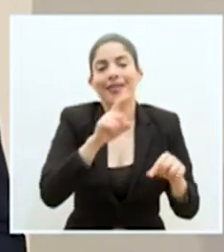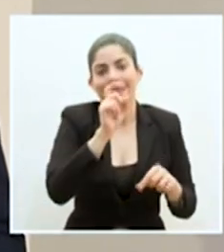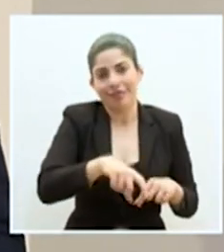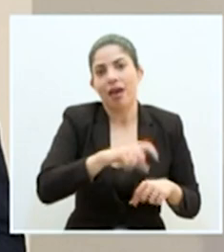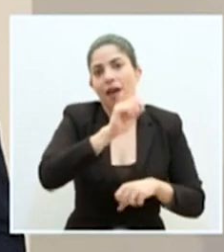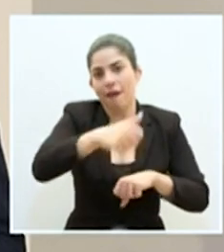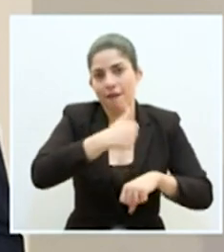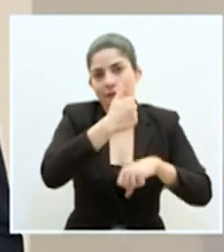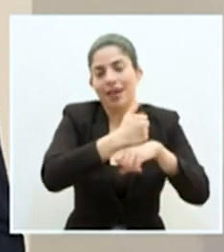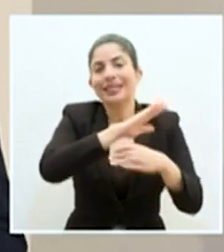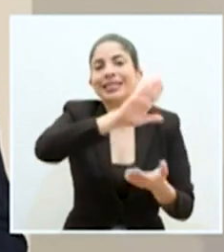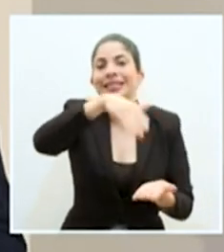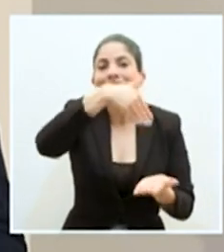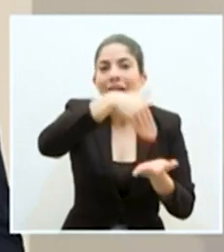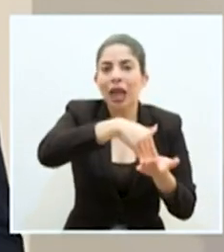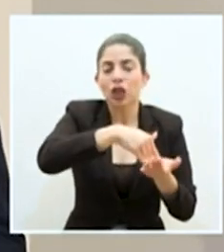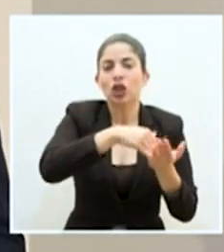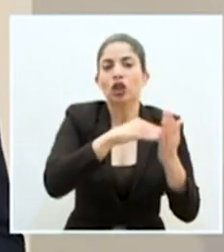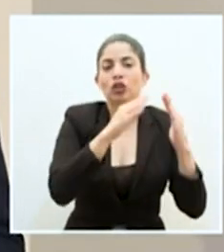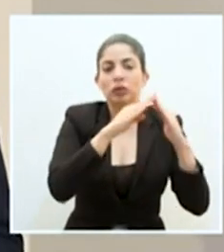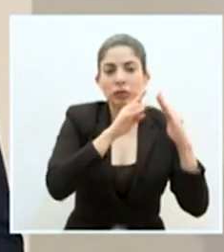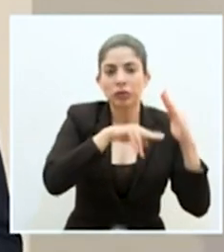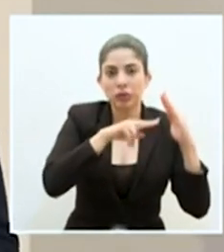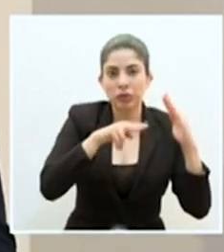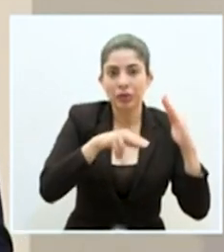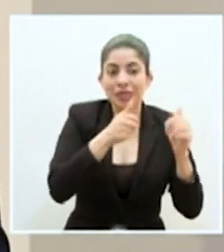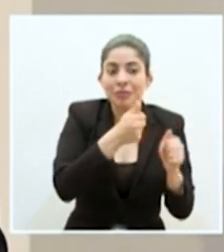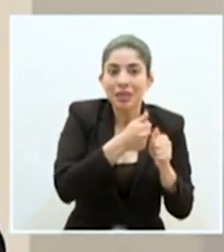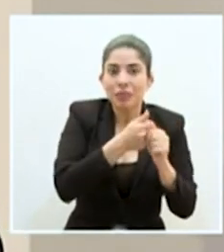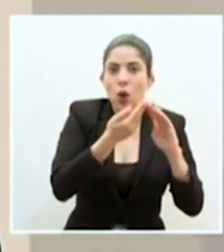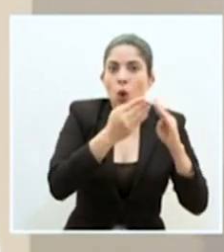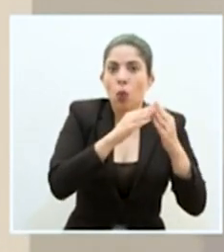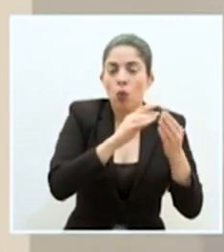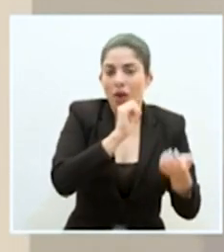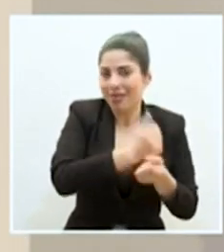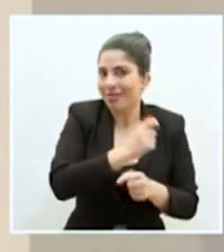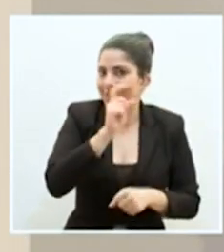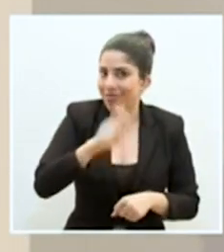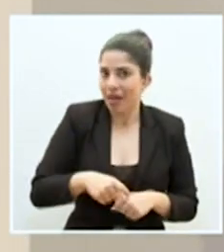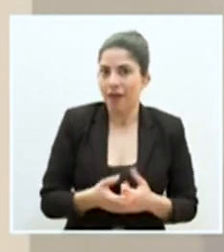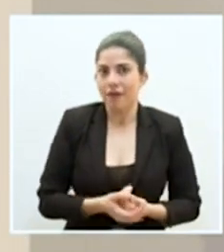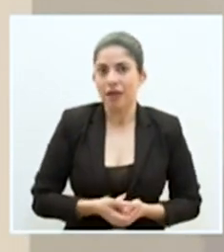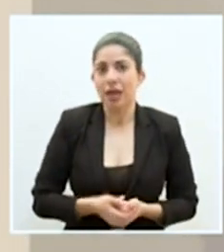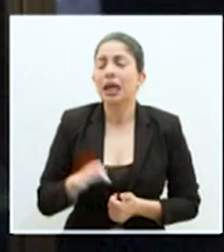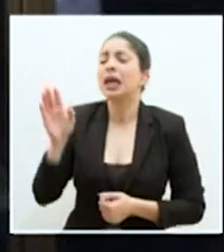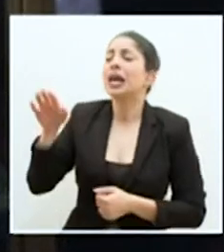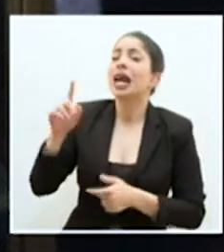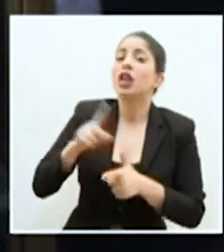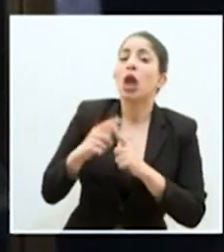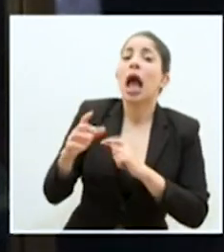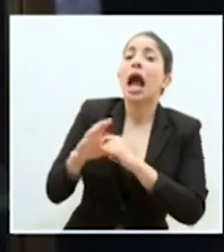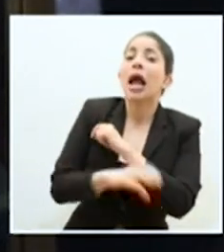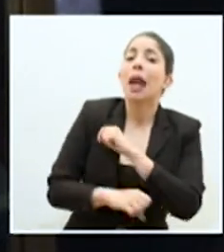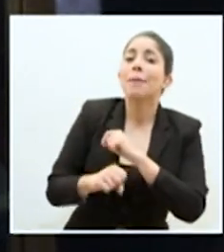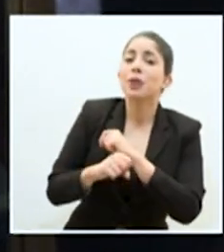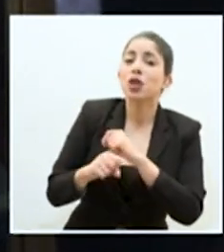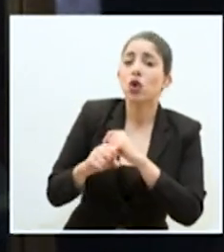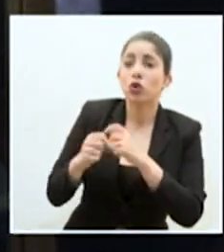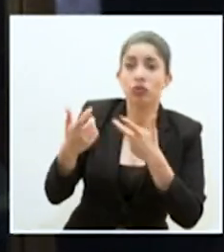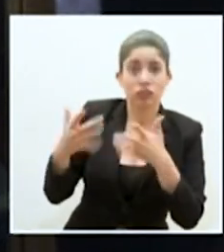ese centro o esos centros en las mismas comunidades o en mismos cantones. ¿El foco en la cartera está completamente